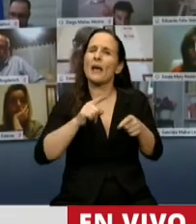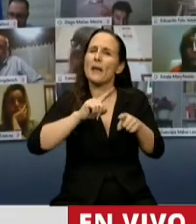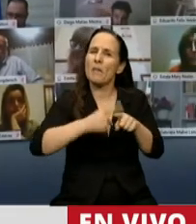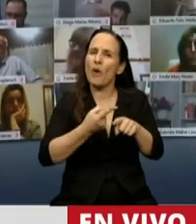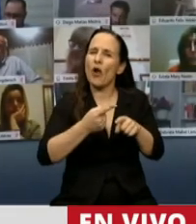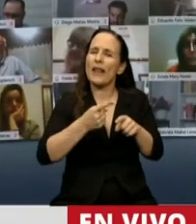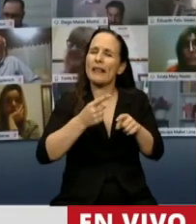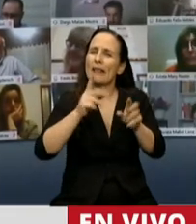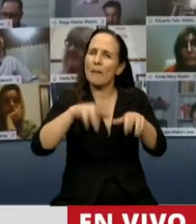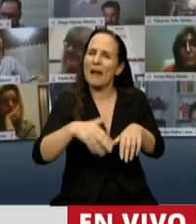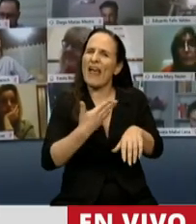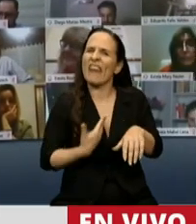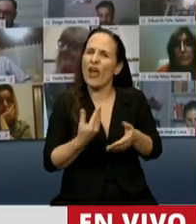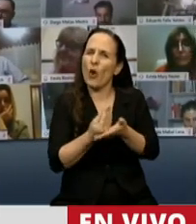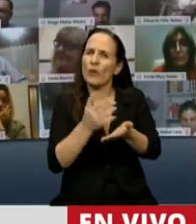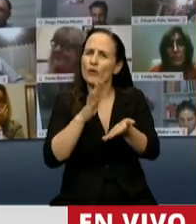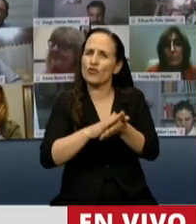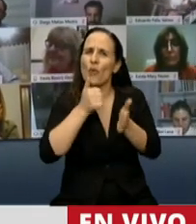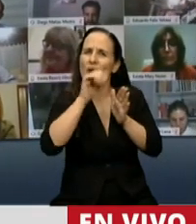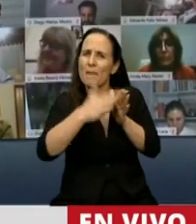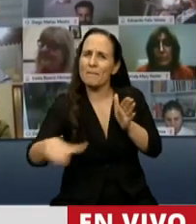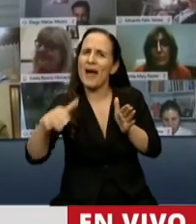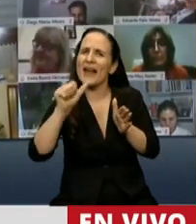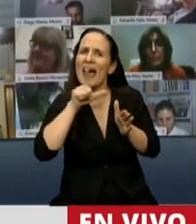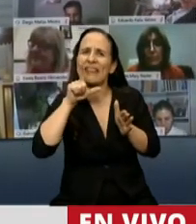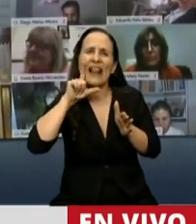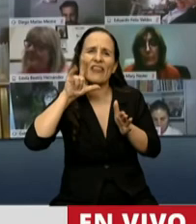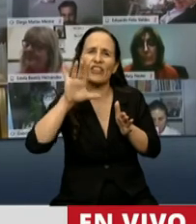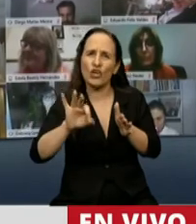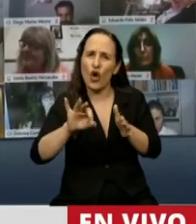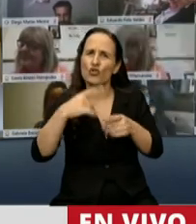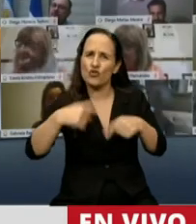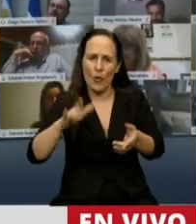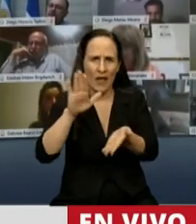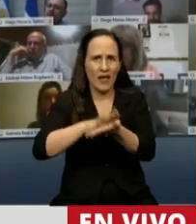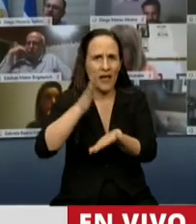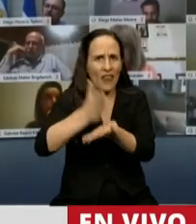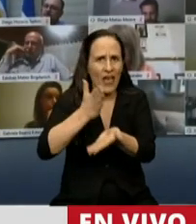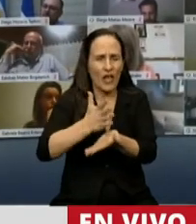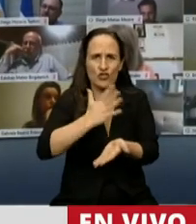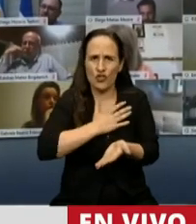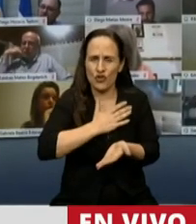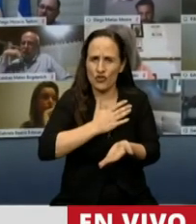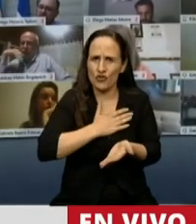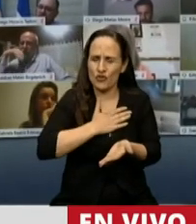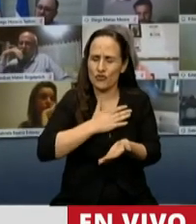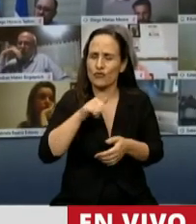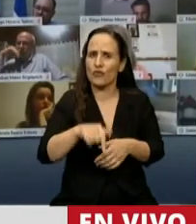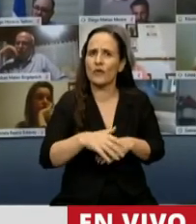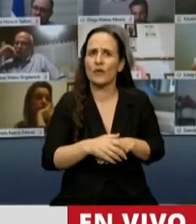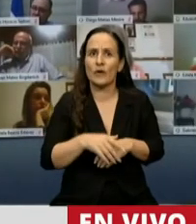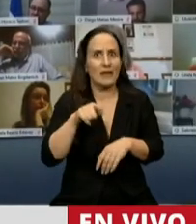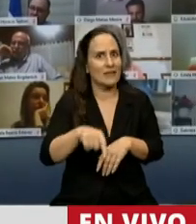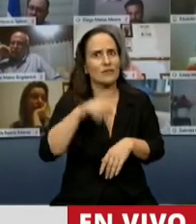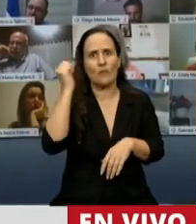el Atlántico Sur, sobre los recursos naturales, sobre nuestra soberanía, sobre nuestros derechos, y me parece que eso es muy importante.